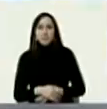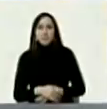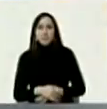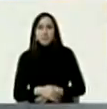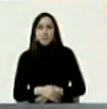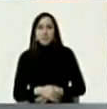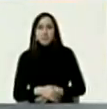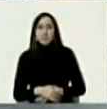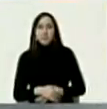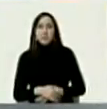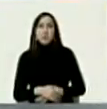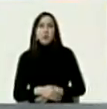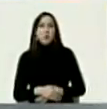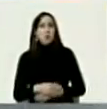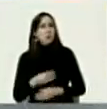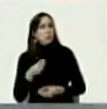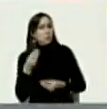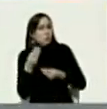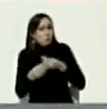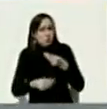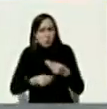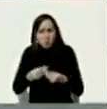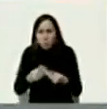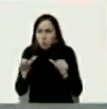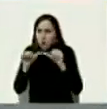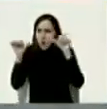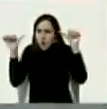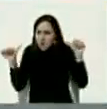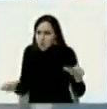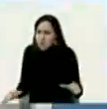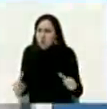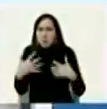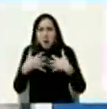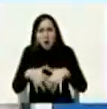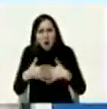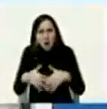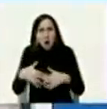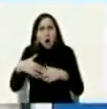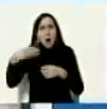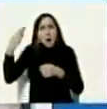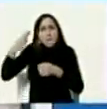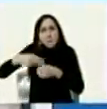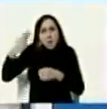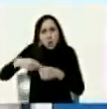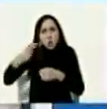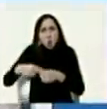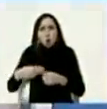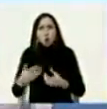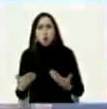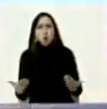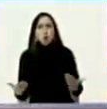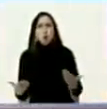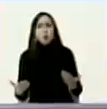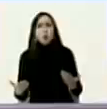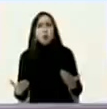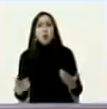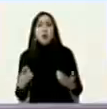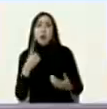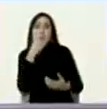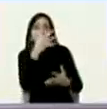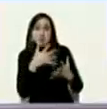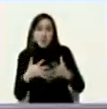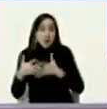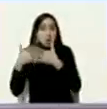como el sistema de refinación venezolana es enteramente estadounidense